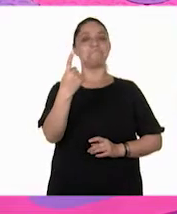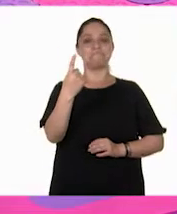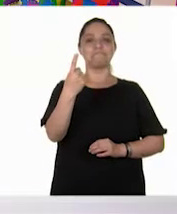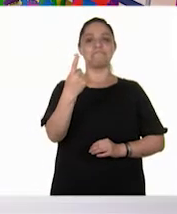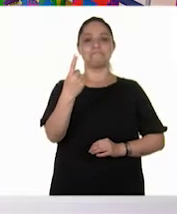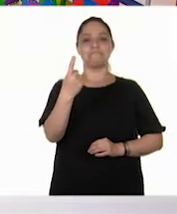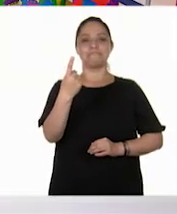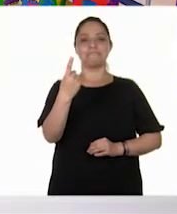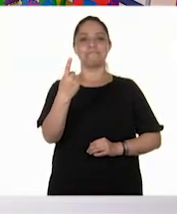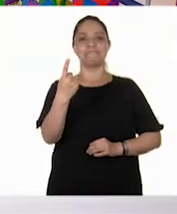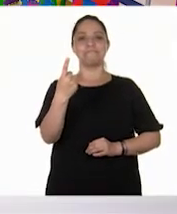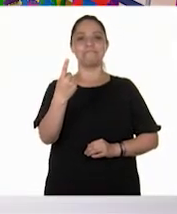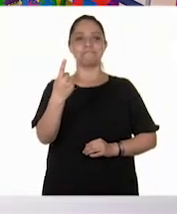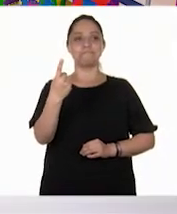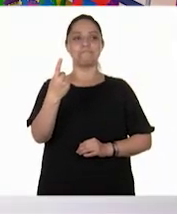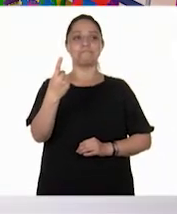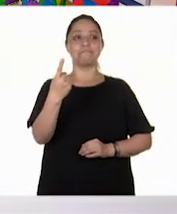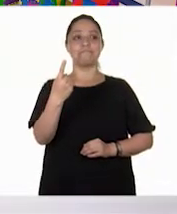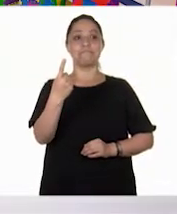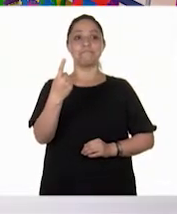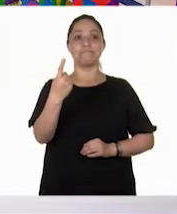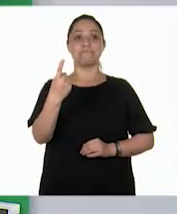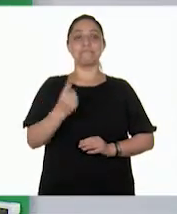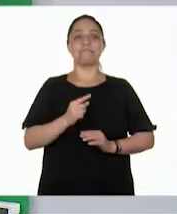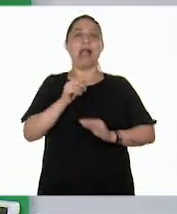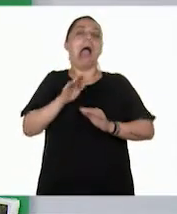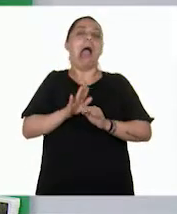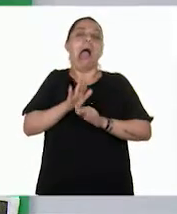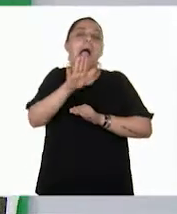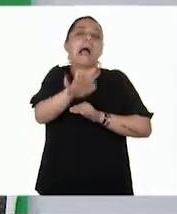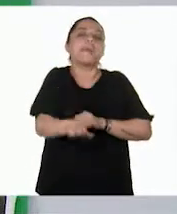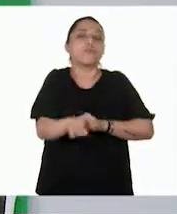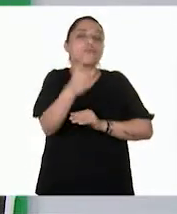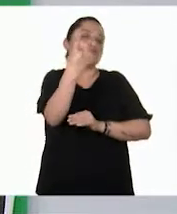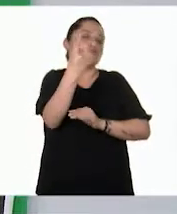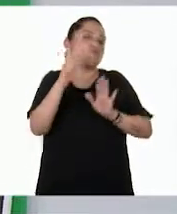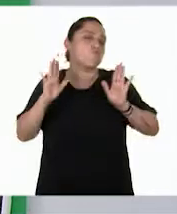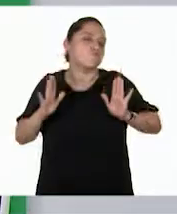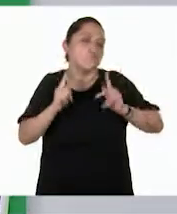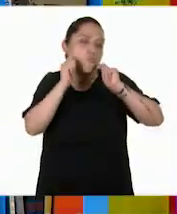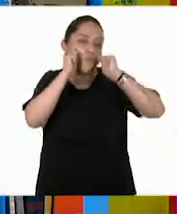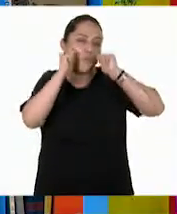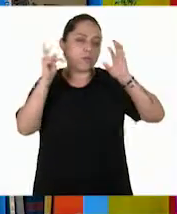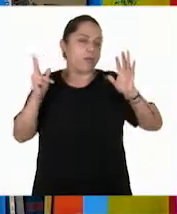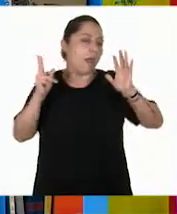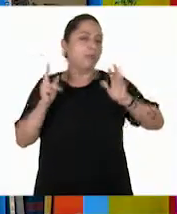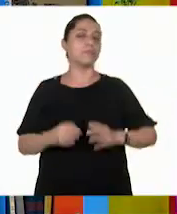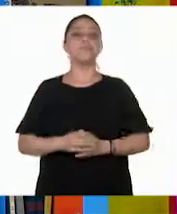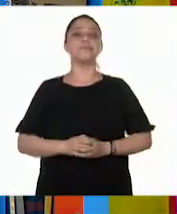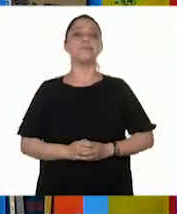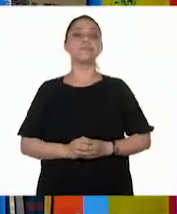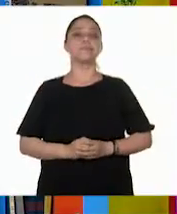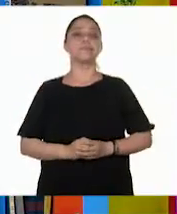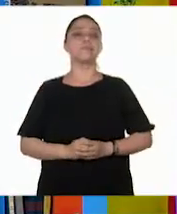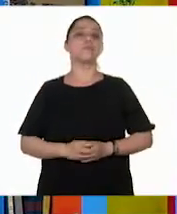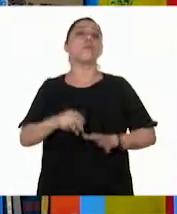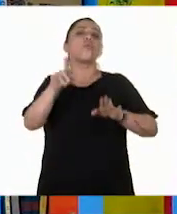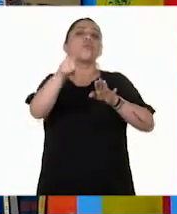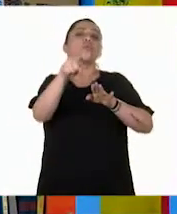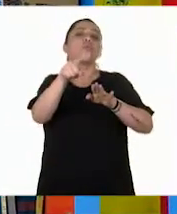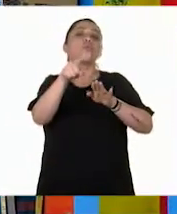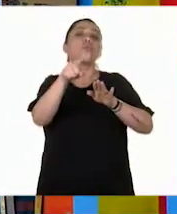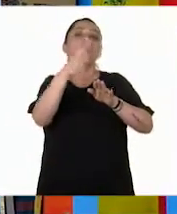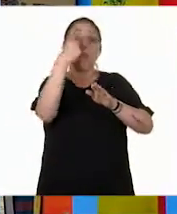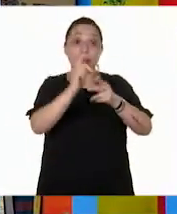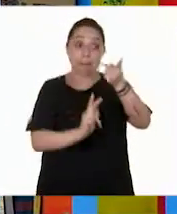Muy bien. ¿Avanzamos? Poquito a poquito. No pasa nada. ¿Qué acciones puede realizar para cuidar las